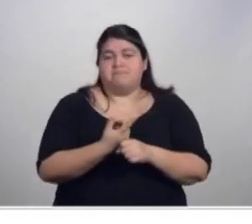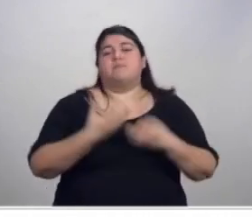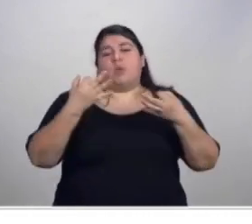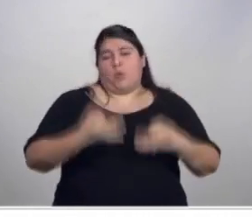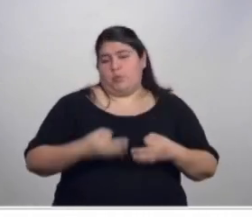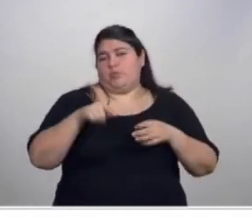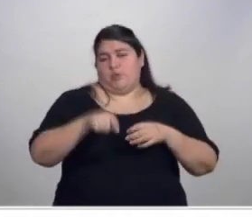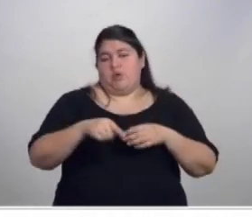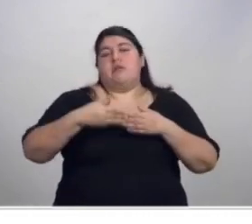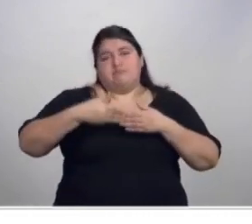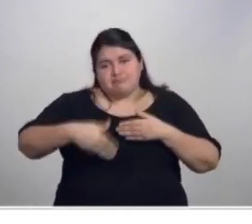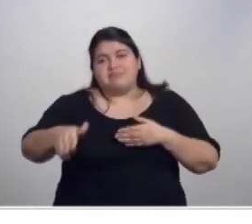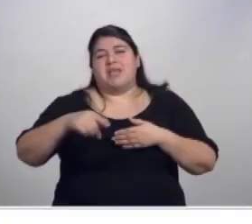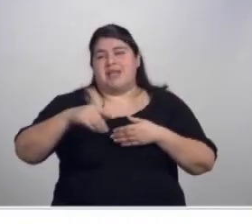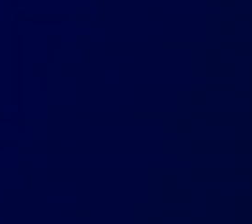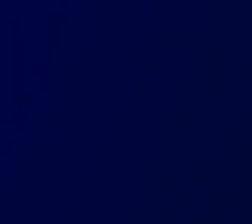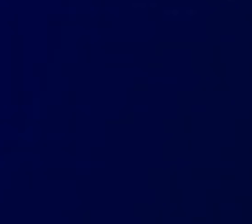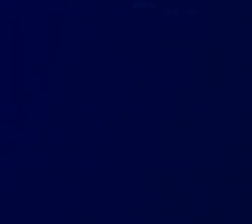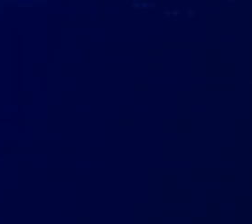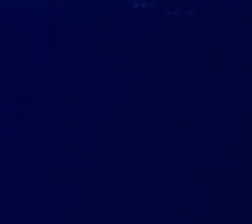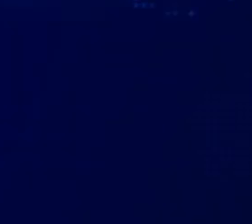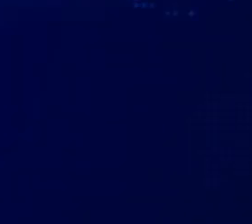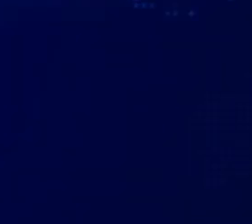va a pasar en la primera quincena de agosto.